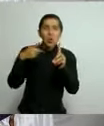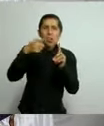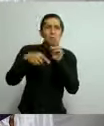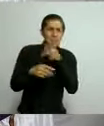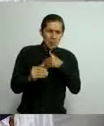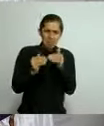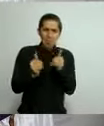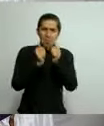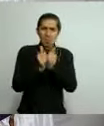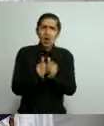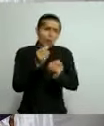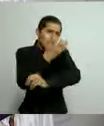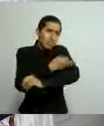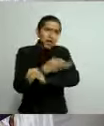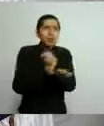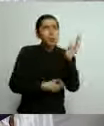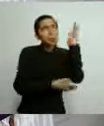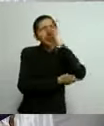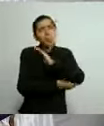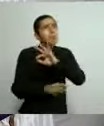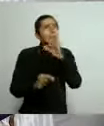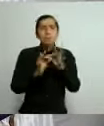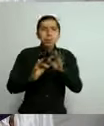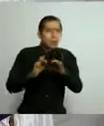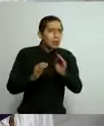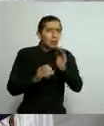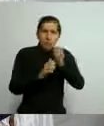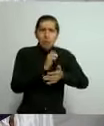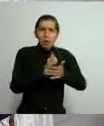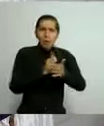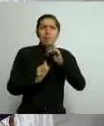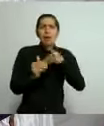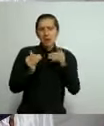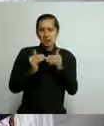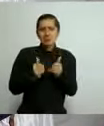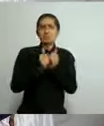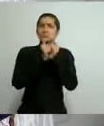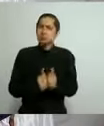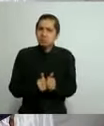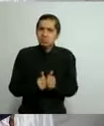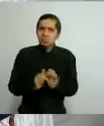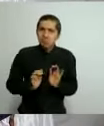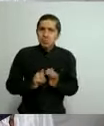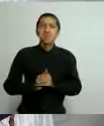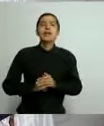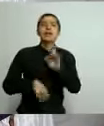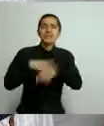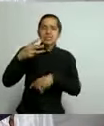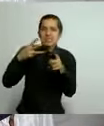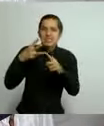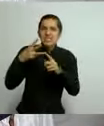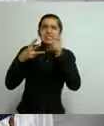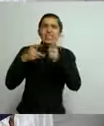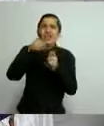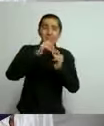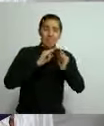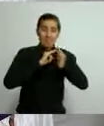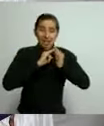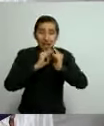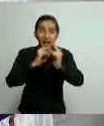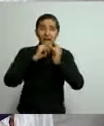las tardes si no tienes actividades esenciales que realizar. Tres, no ir a tianguis,